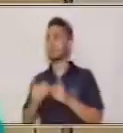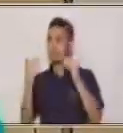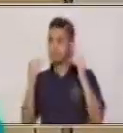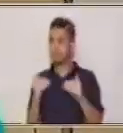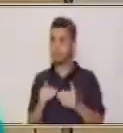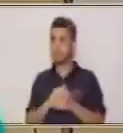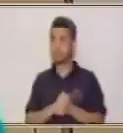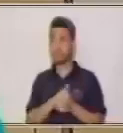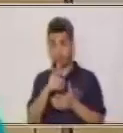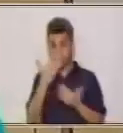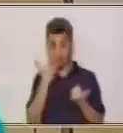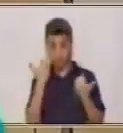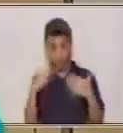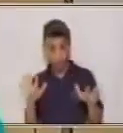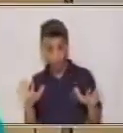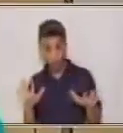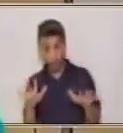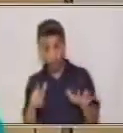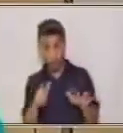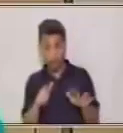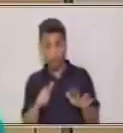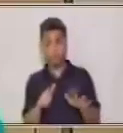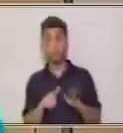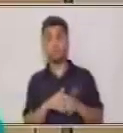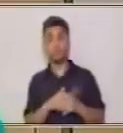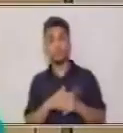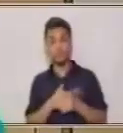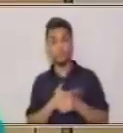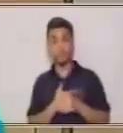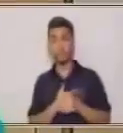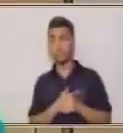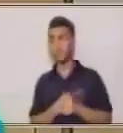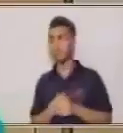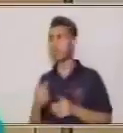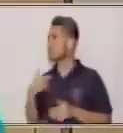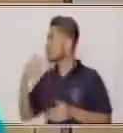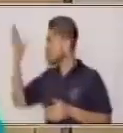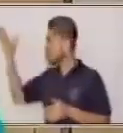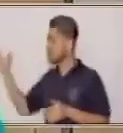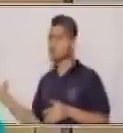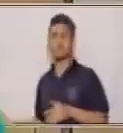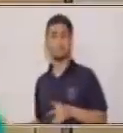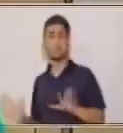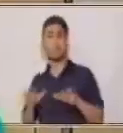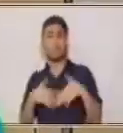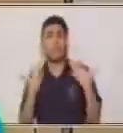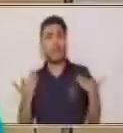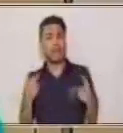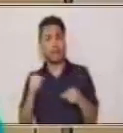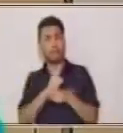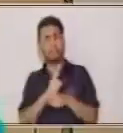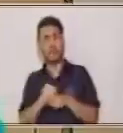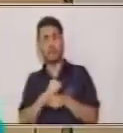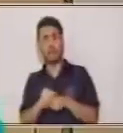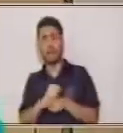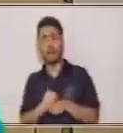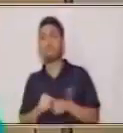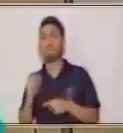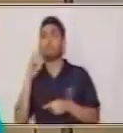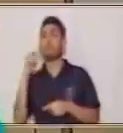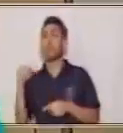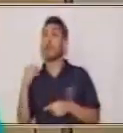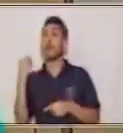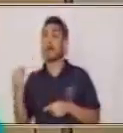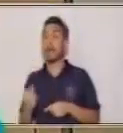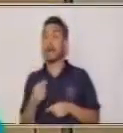¿Has comido ya? Ahora bien, ¿para qué nos van a servir estos ejercicios? Estos ejercicios nos van